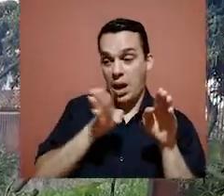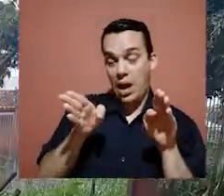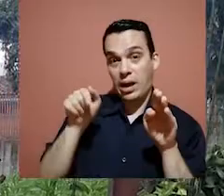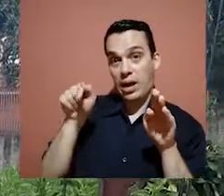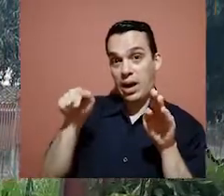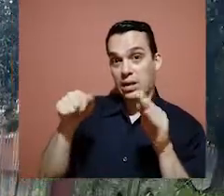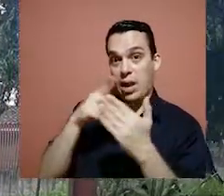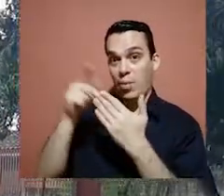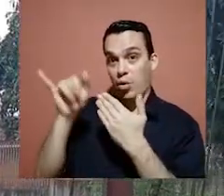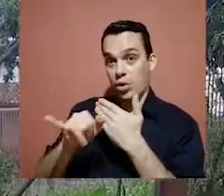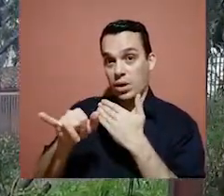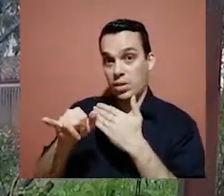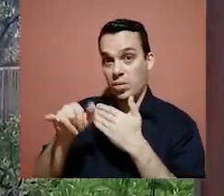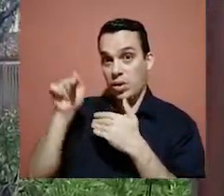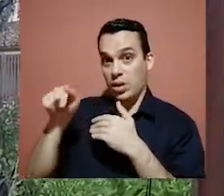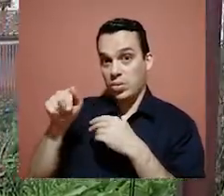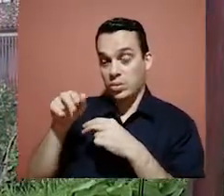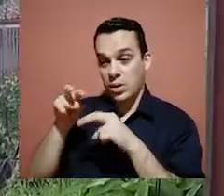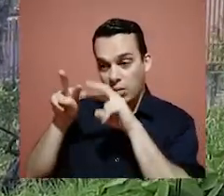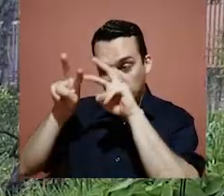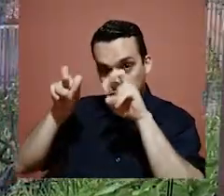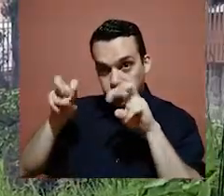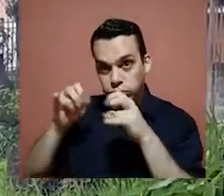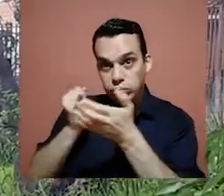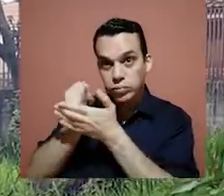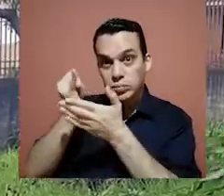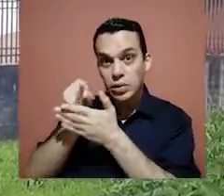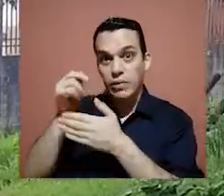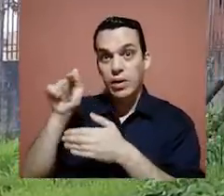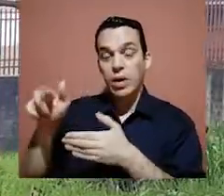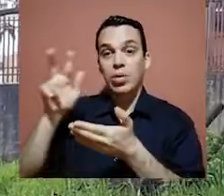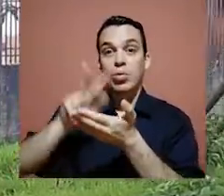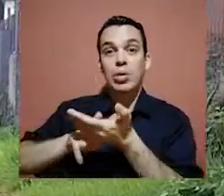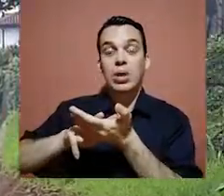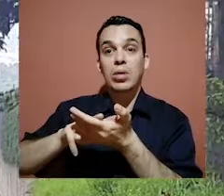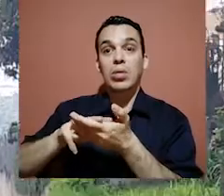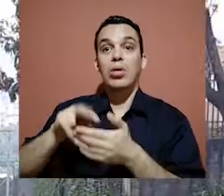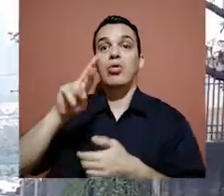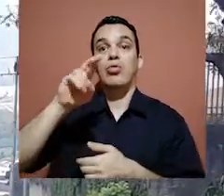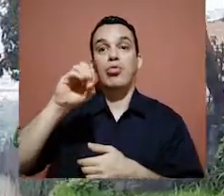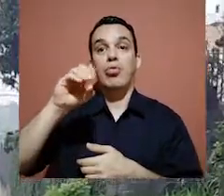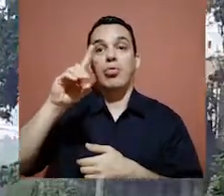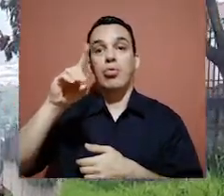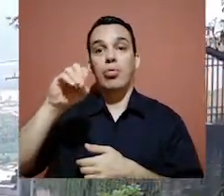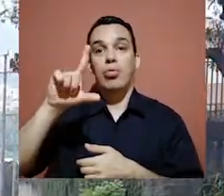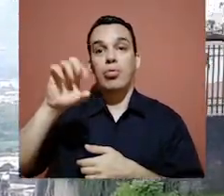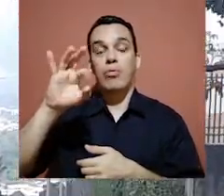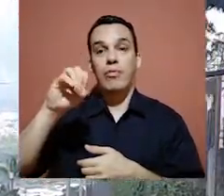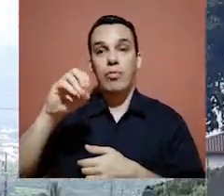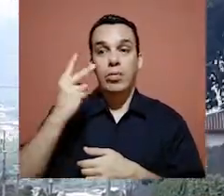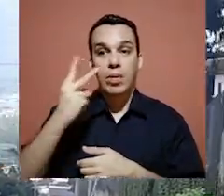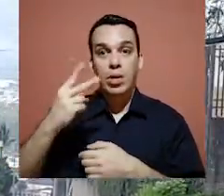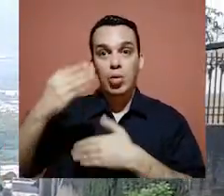en ejecución. Estamos con unos compañeros que están haciendo cordón de caño, que acá los vemos, mientras el compañero Rodolfo está inspeccionando